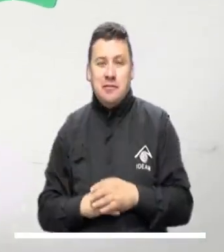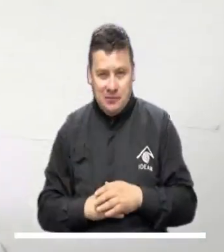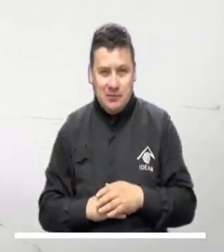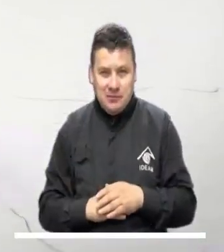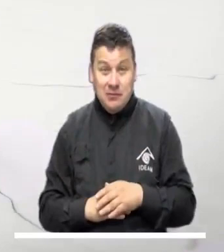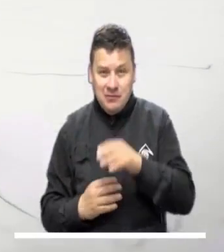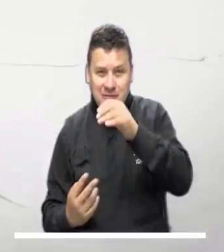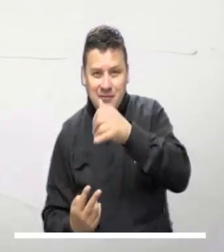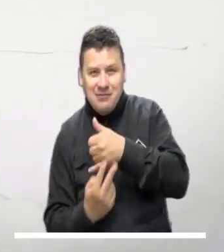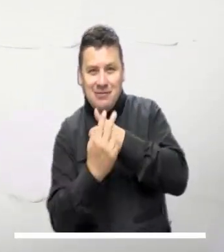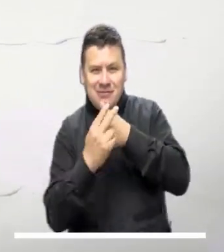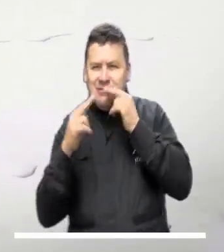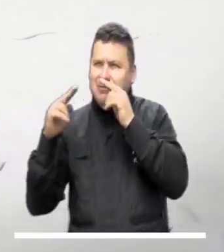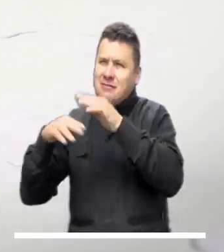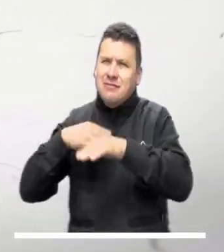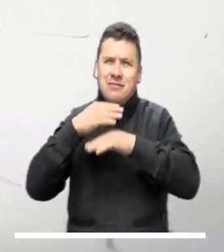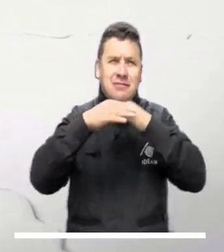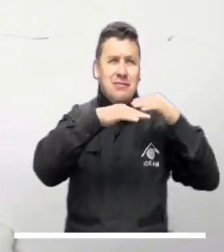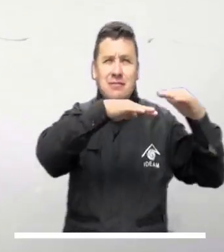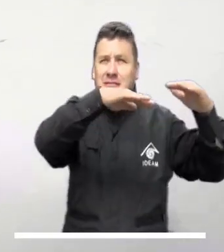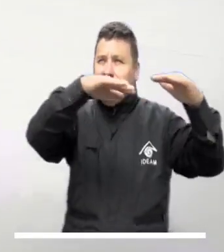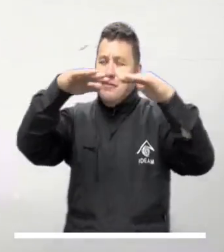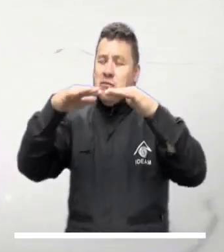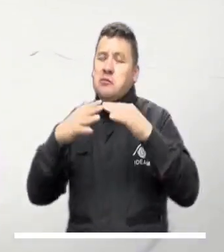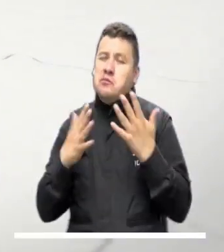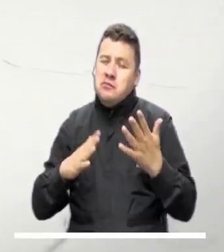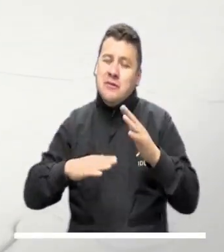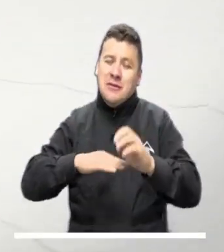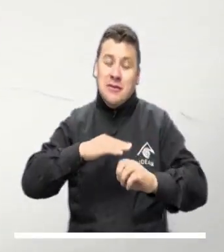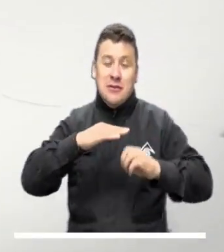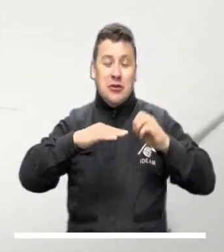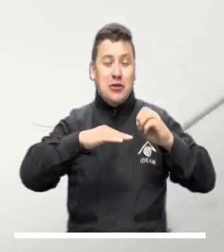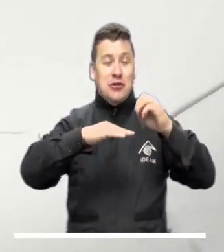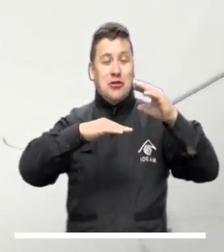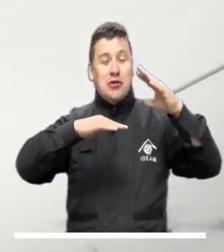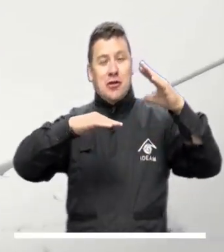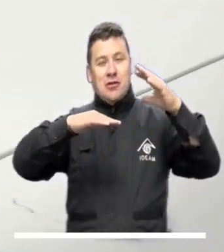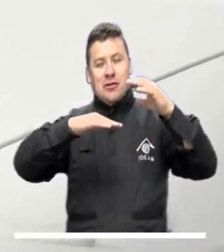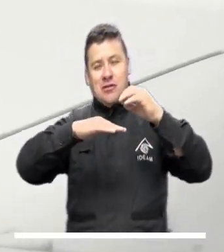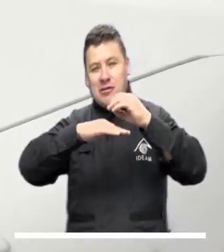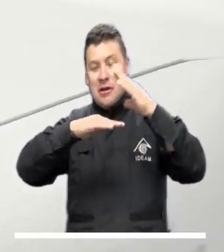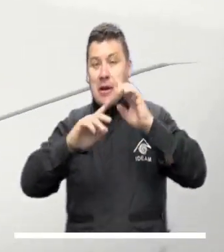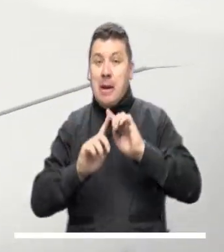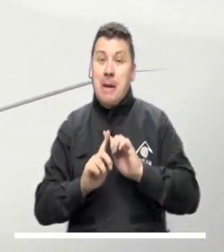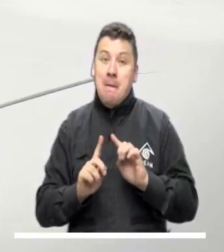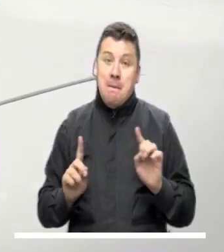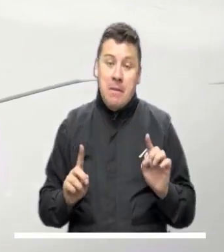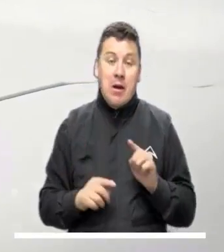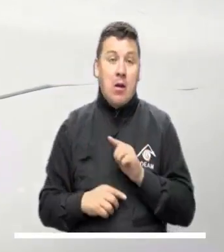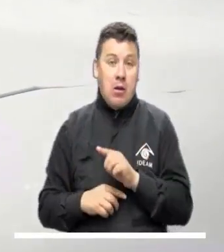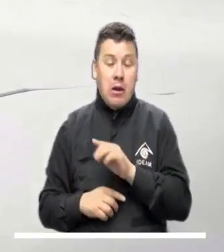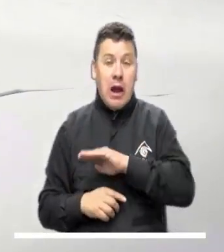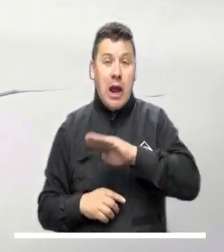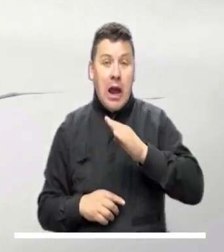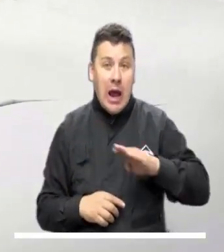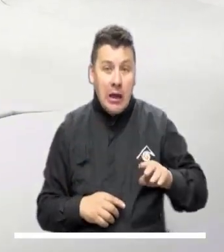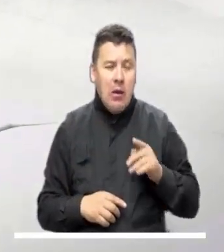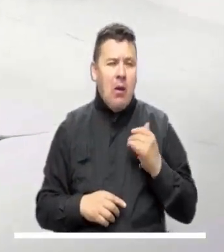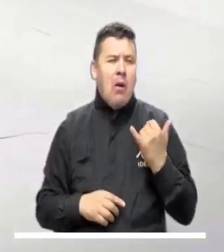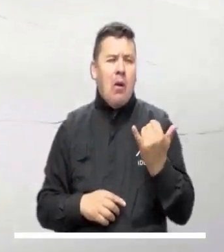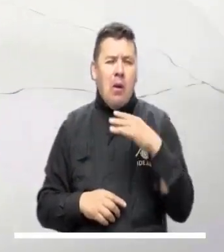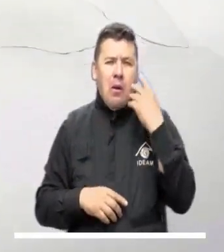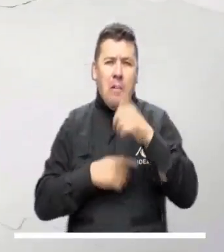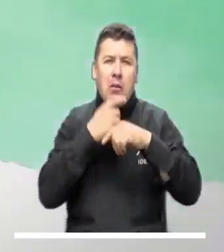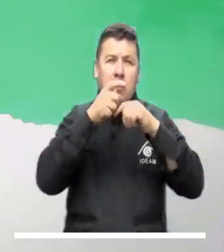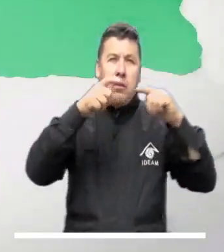El centro del país amanece parcialmente cubierto, aunque con tiempo seco en gran parte de la región. Sin embargo, en Antioquia